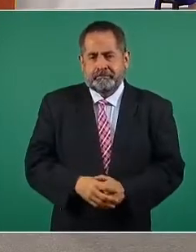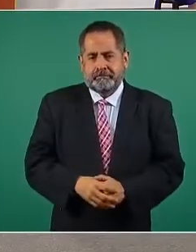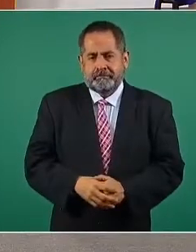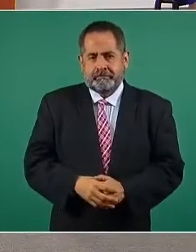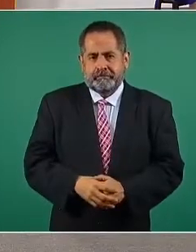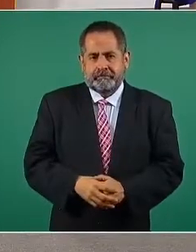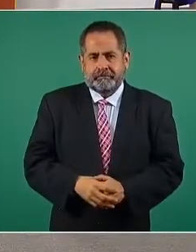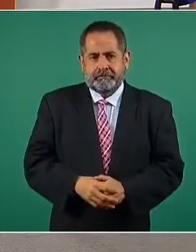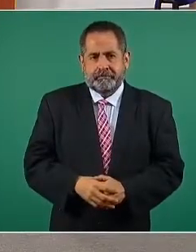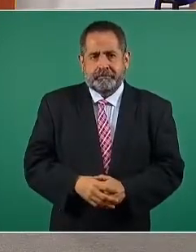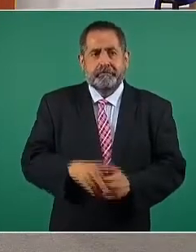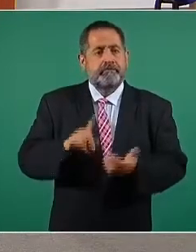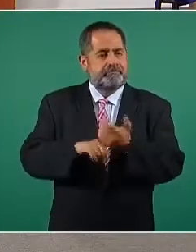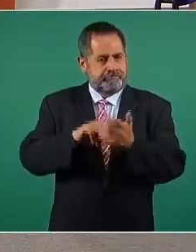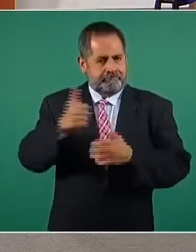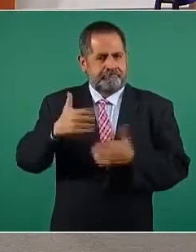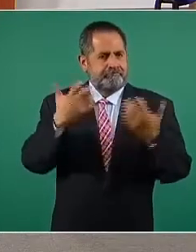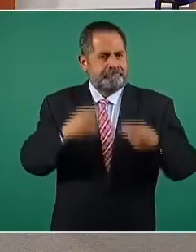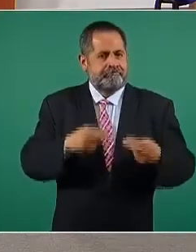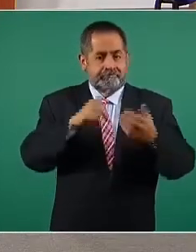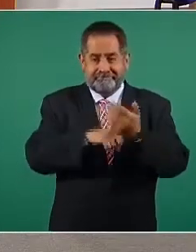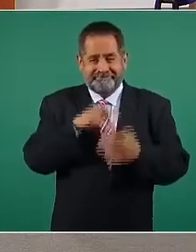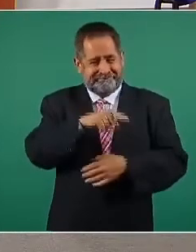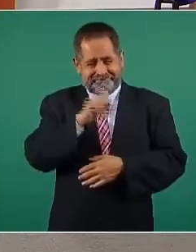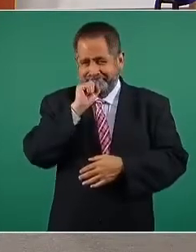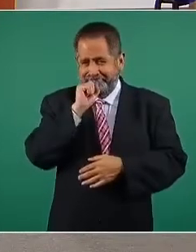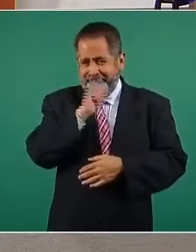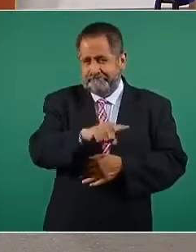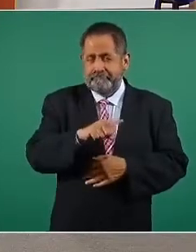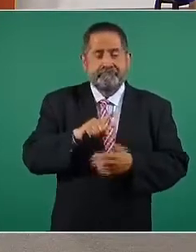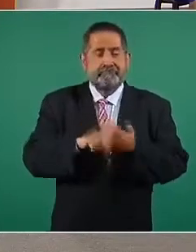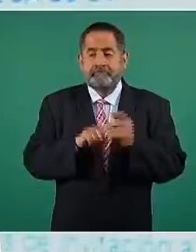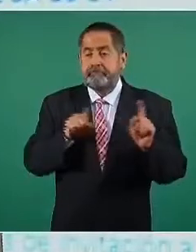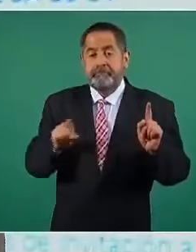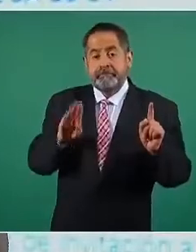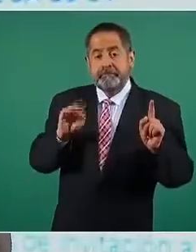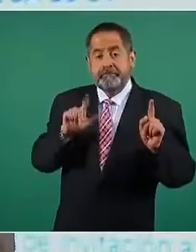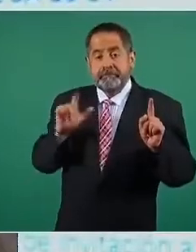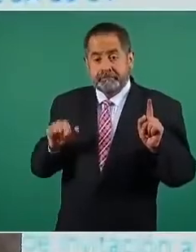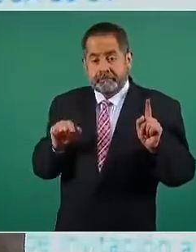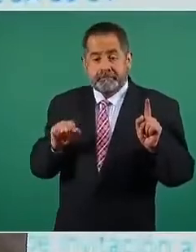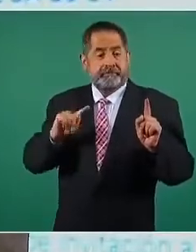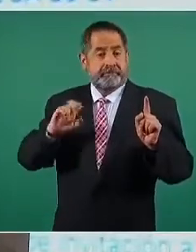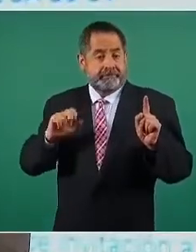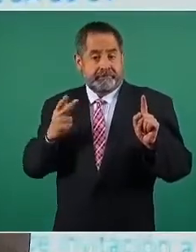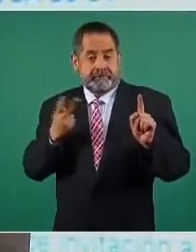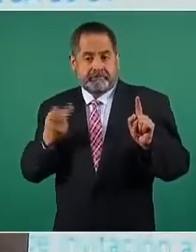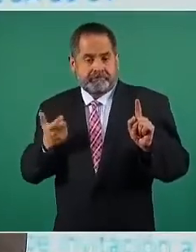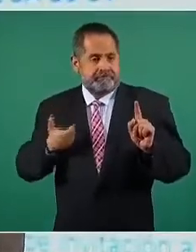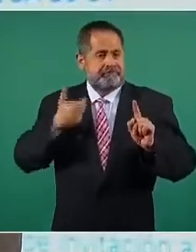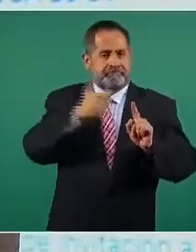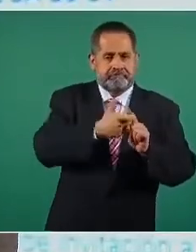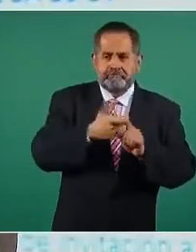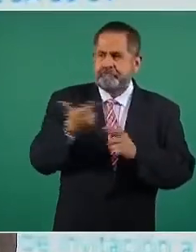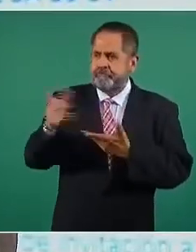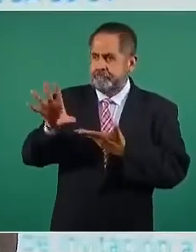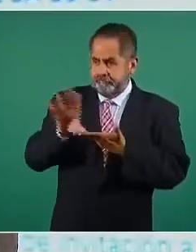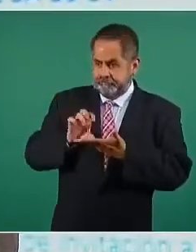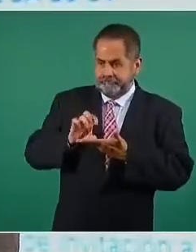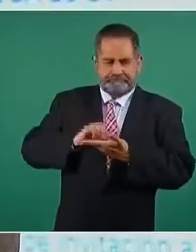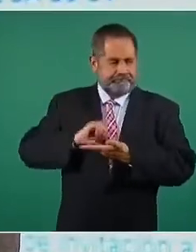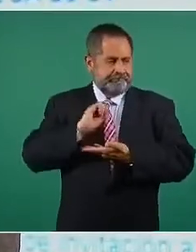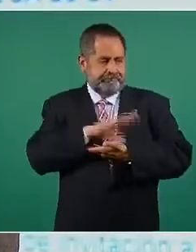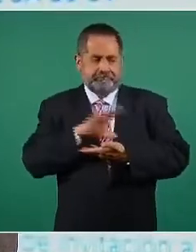KBH Track es empresa que recibe tanto de Valam como de Tech Bull hace transferencias de